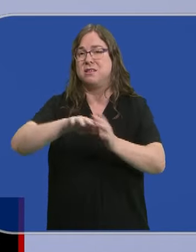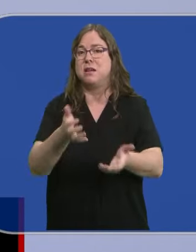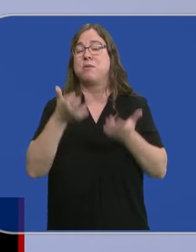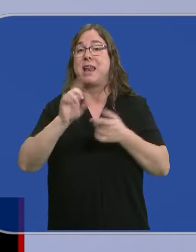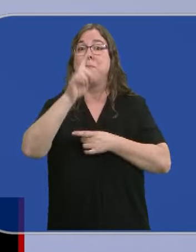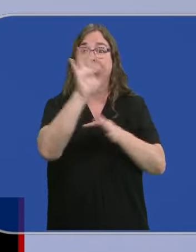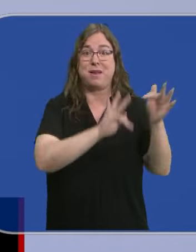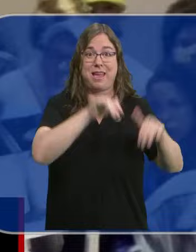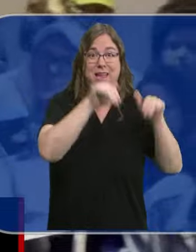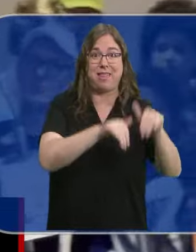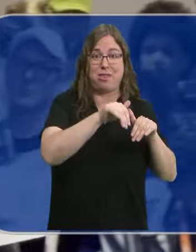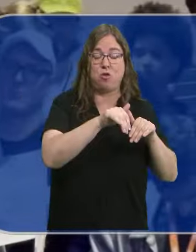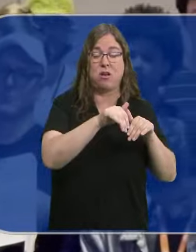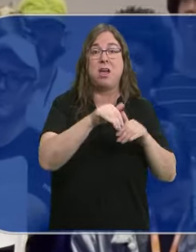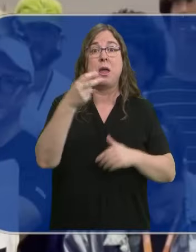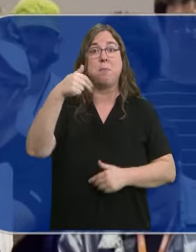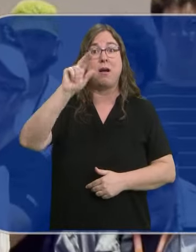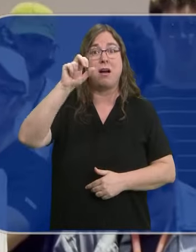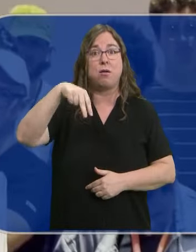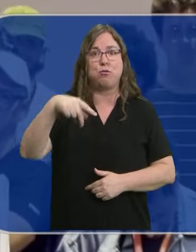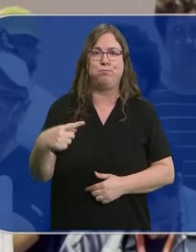las legislativas. Macron, el gran derrotado.